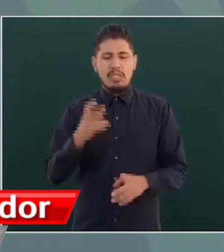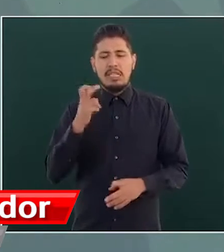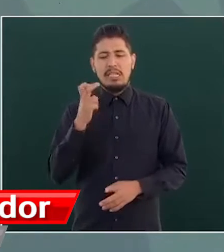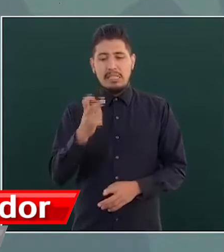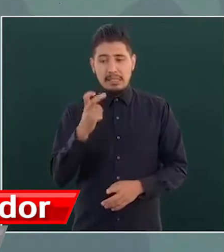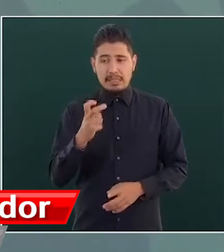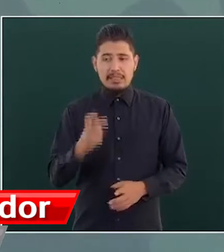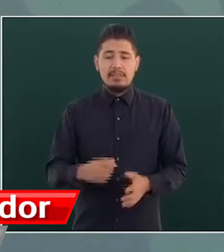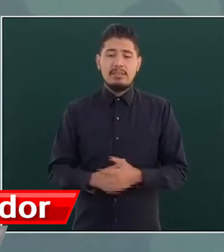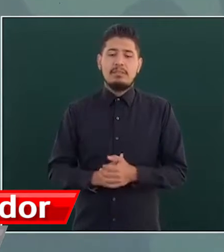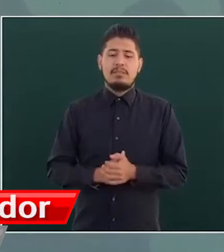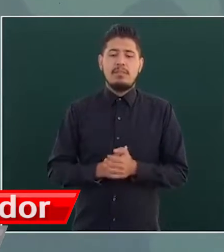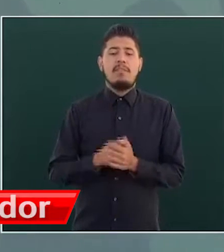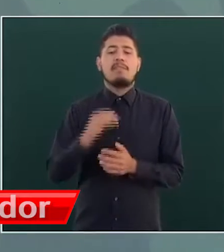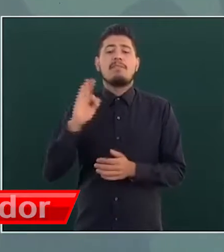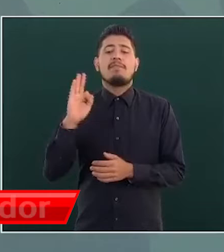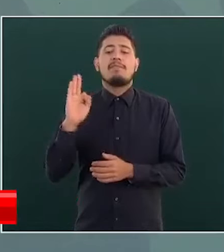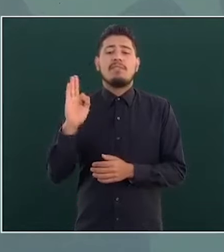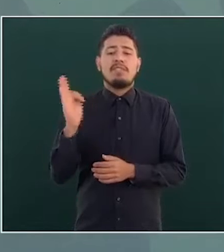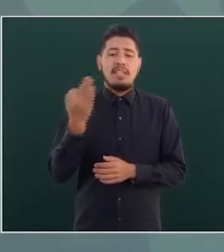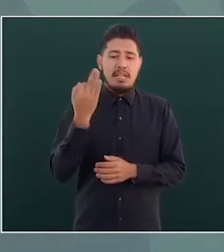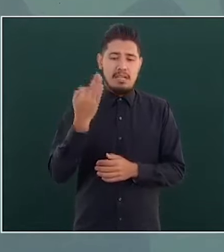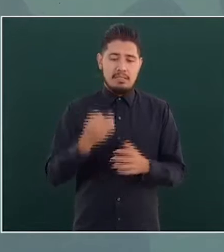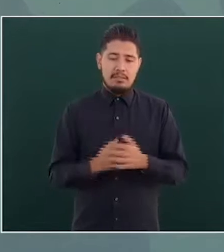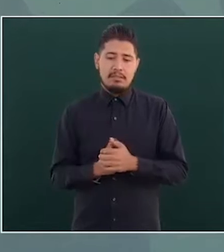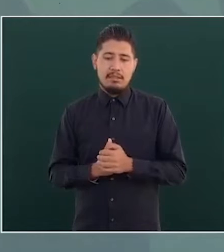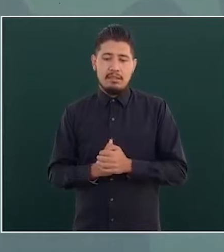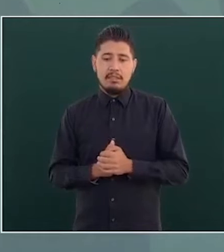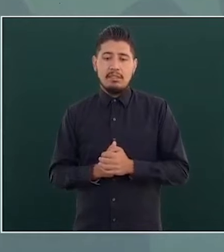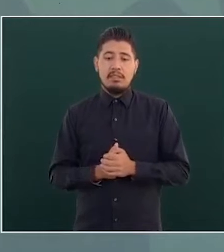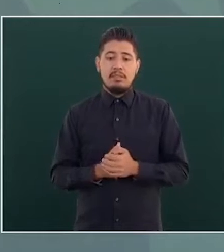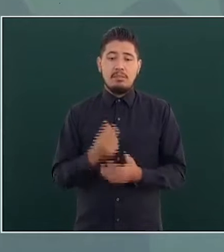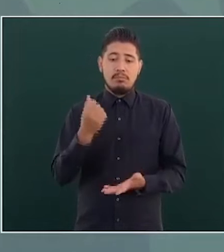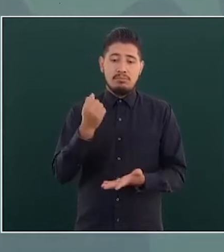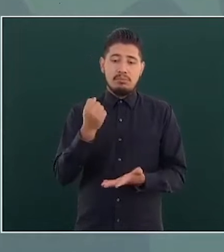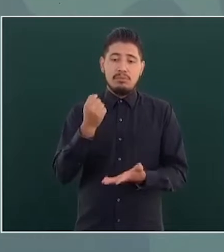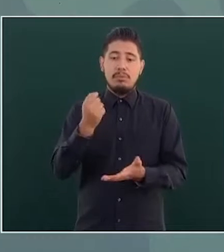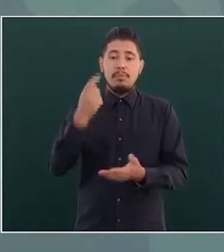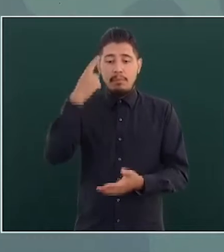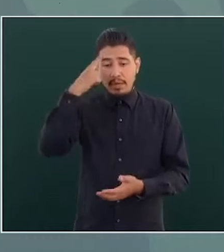el que se federalice la nómina.